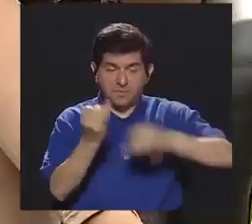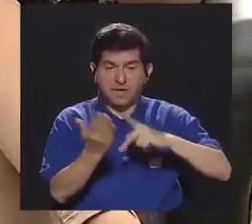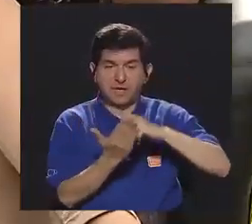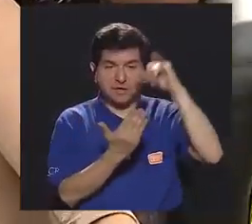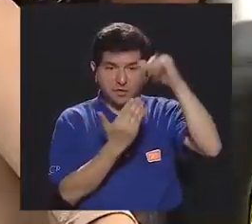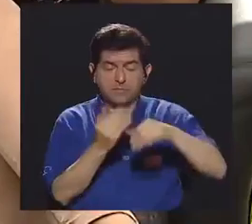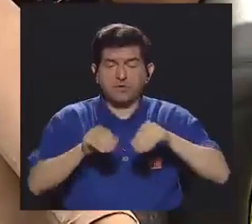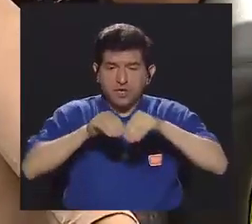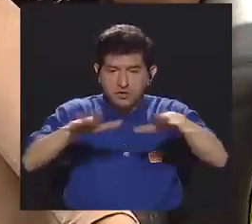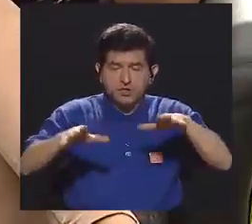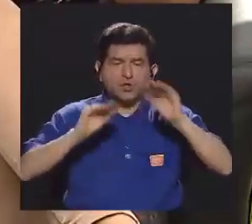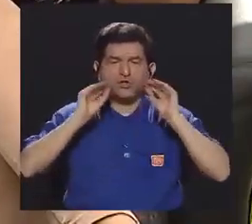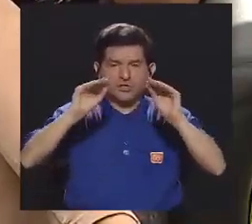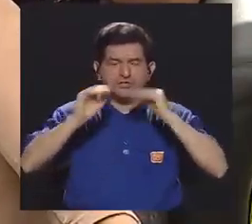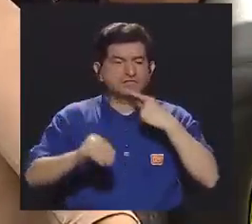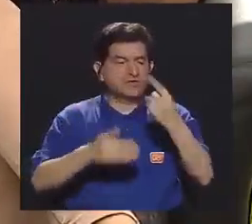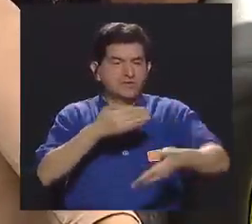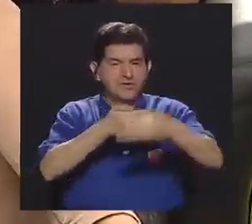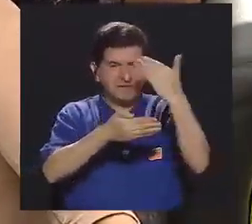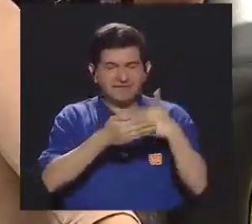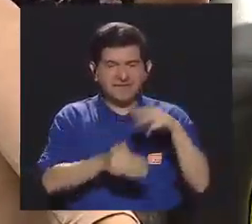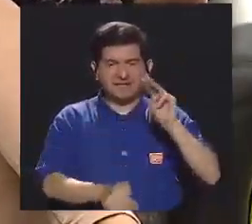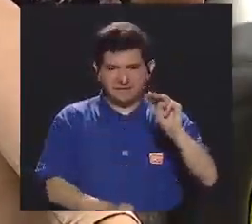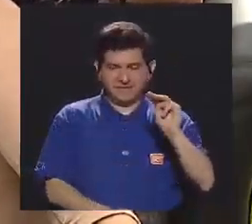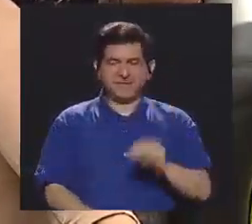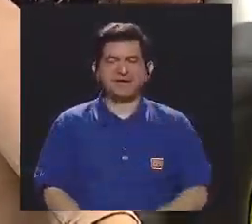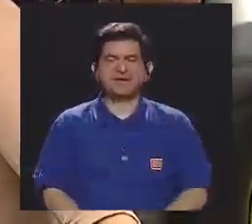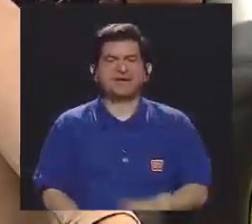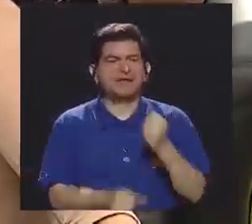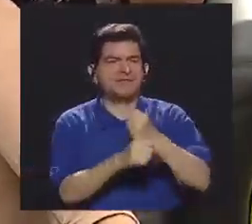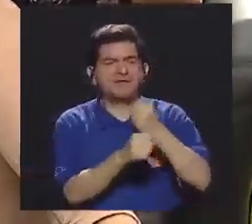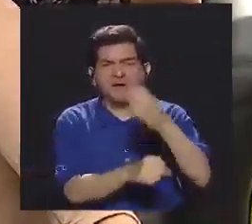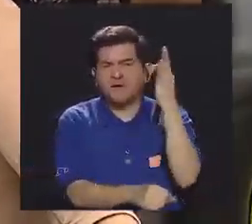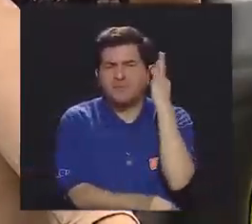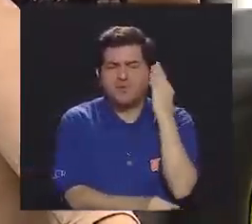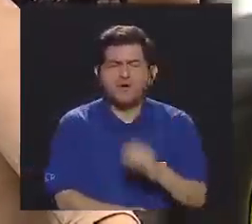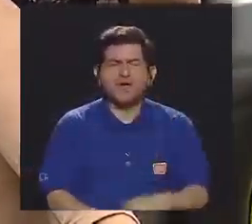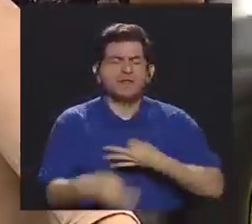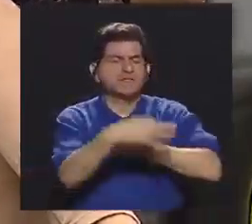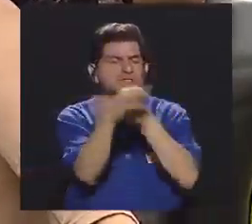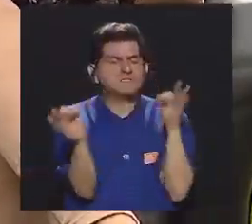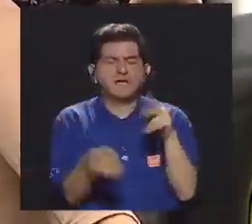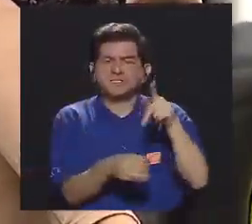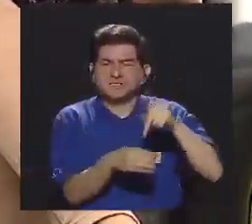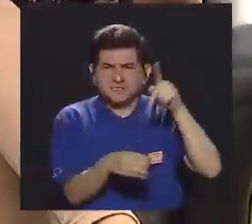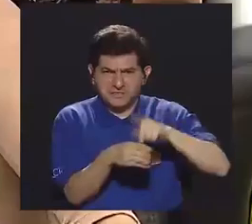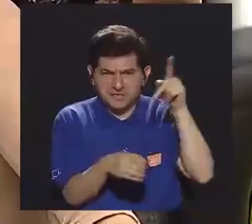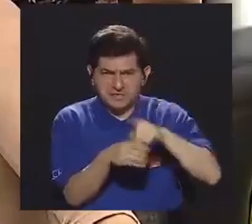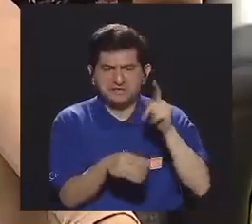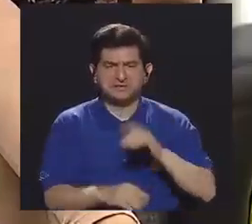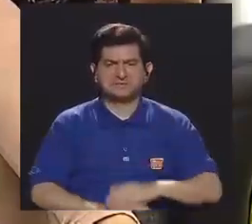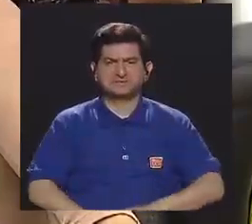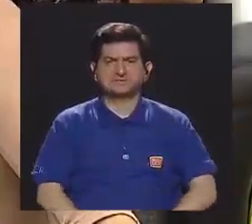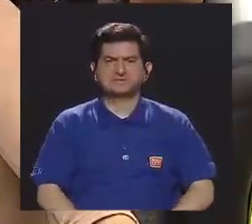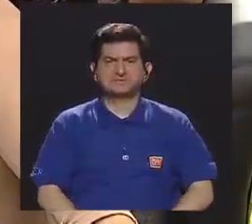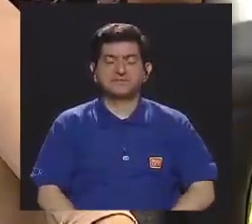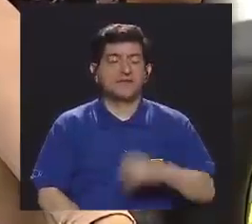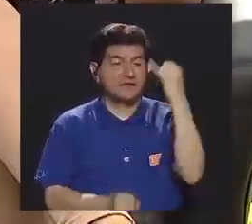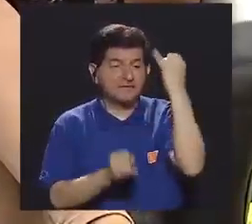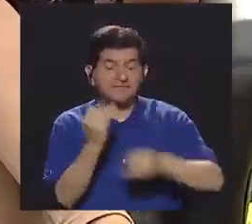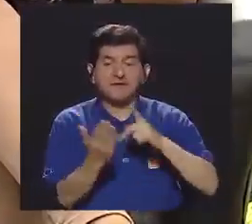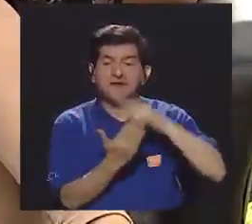en el momento en que se terminó el proyecto de extensión docente, que comentaba María, verdad, que trabajaba principalmente con mujeres mediante talleres participativos,